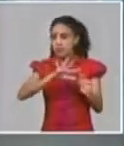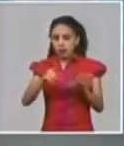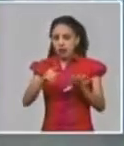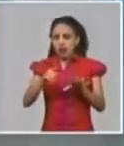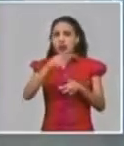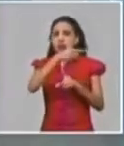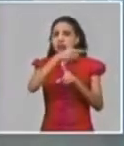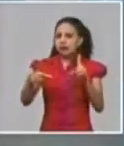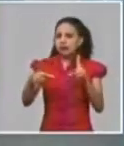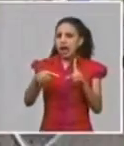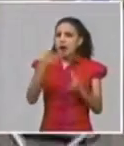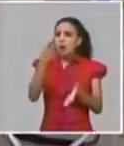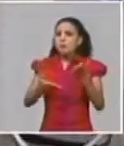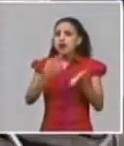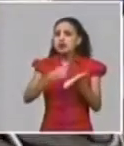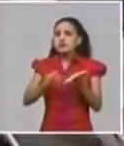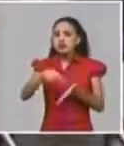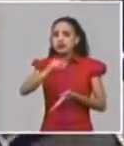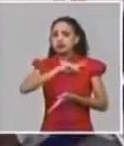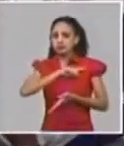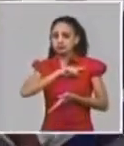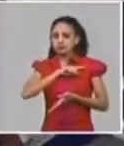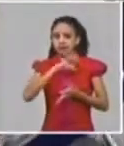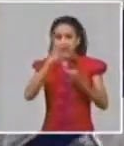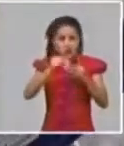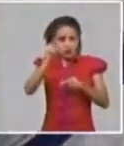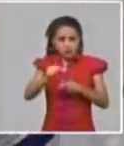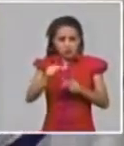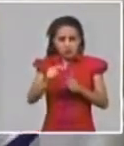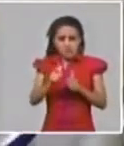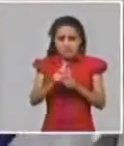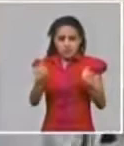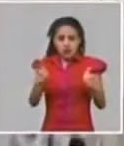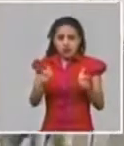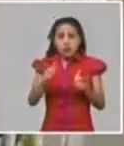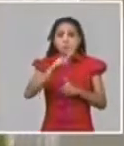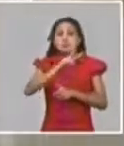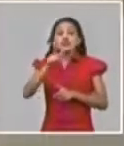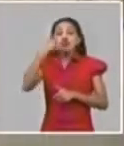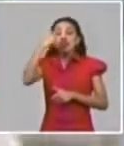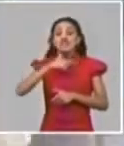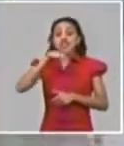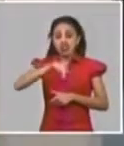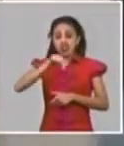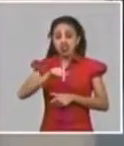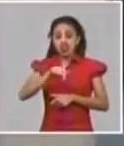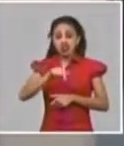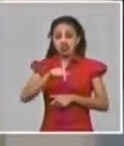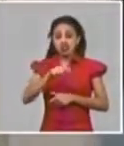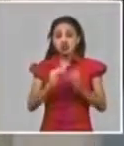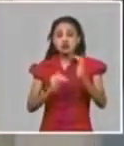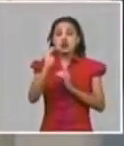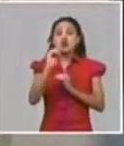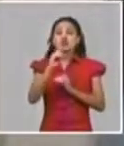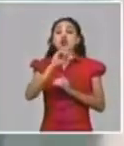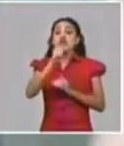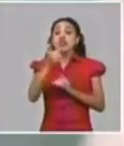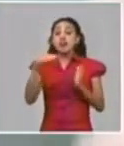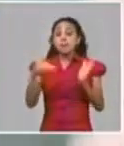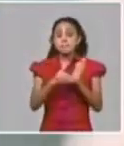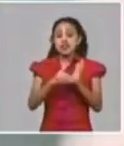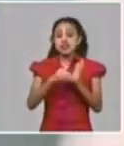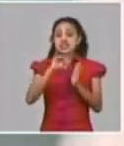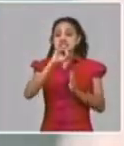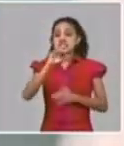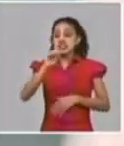hace una semana. La cifra más alta la tuvimos el 22 de abril, que superamos los 10.700 casos. Es decir,